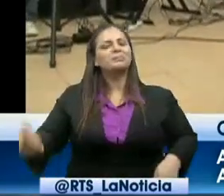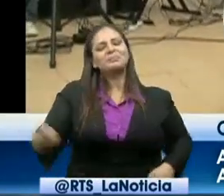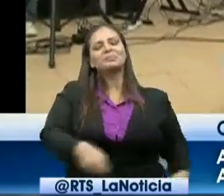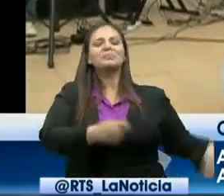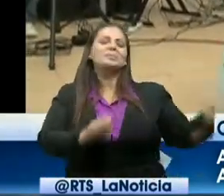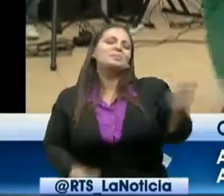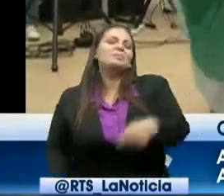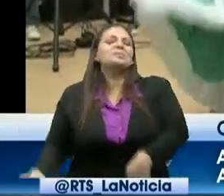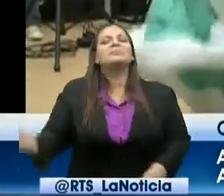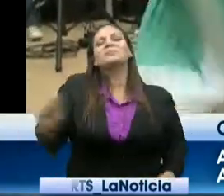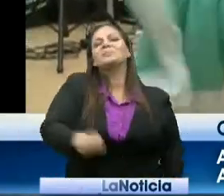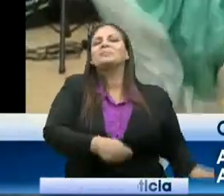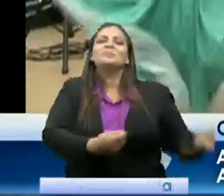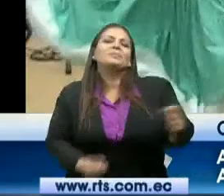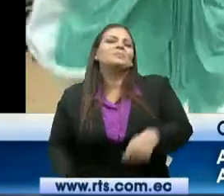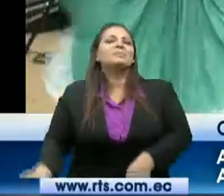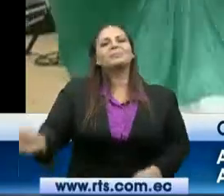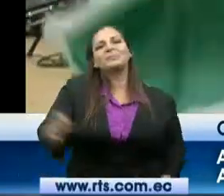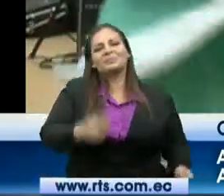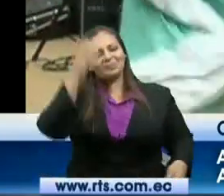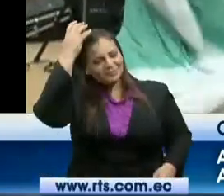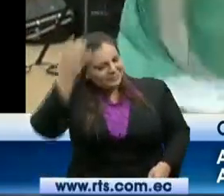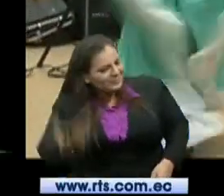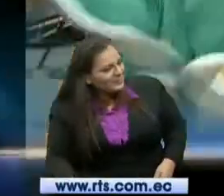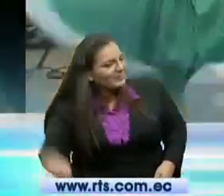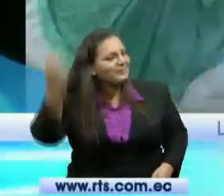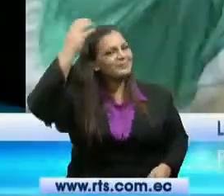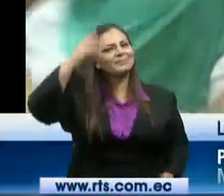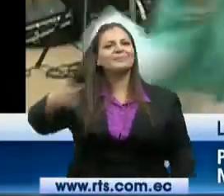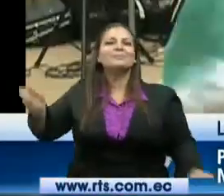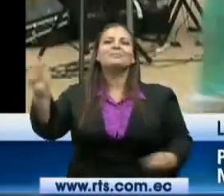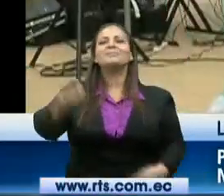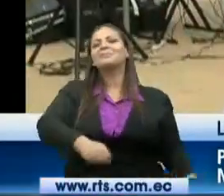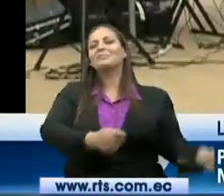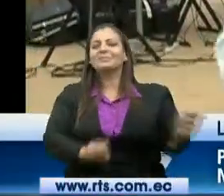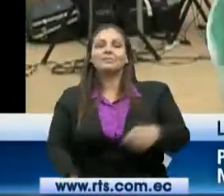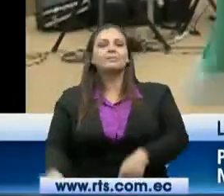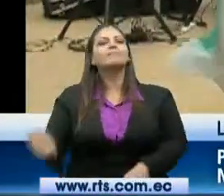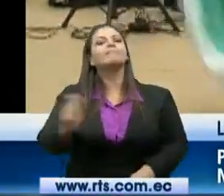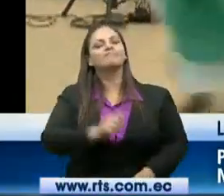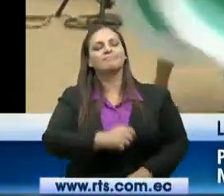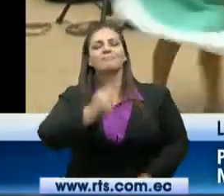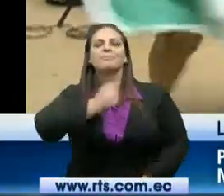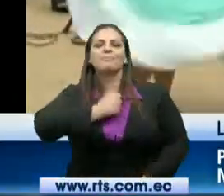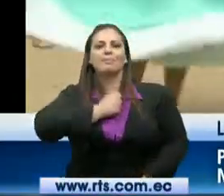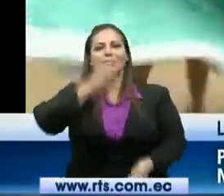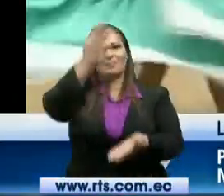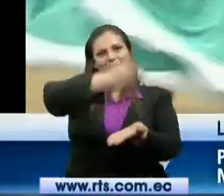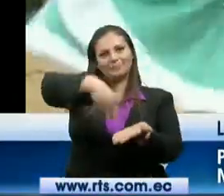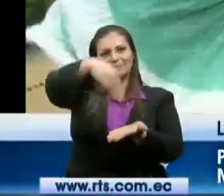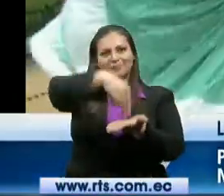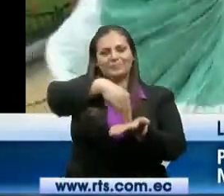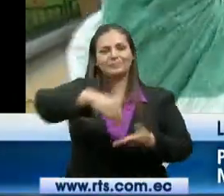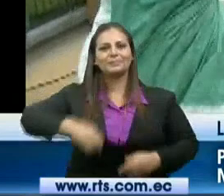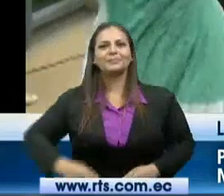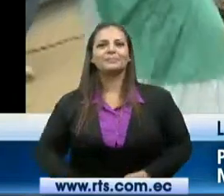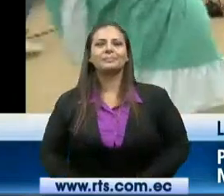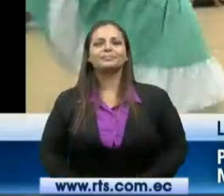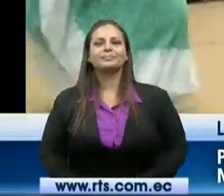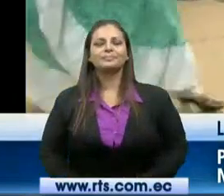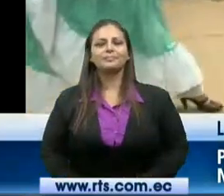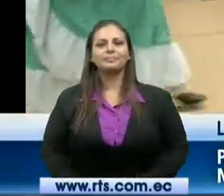queda, así lo dijo mi abuelo, con un jueguito de ruedas, ahí ya lo damos fino para ver si aquí se queda.